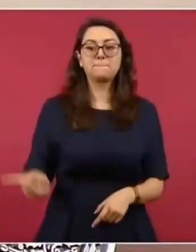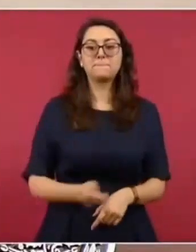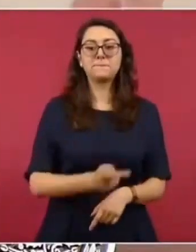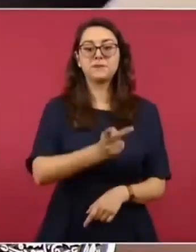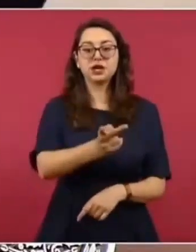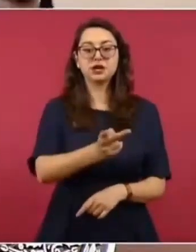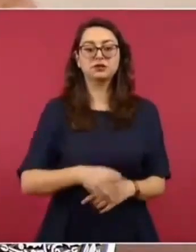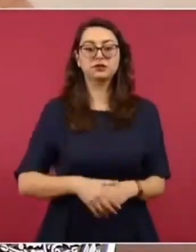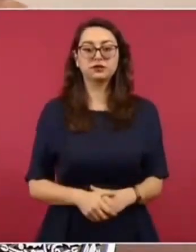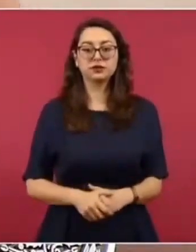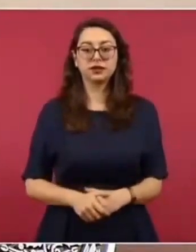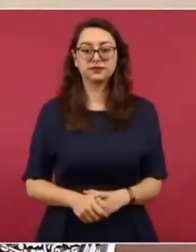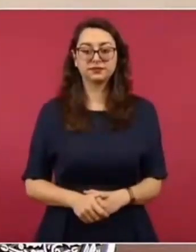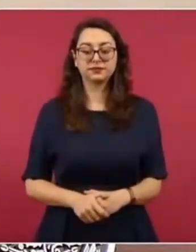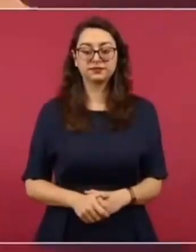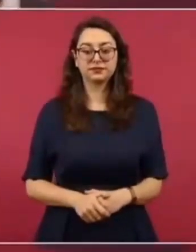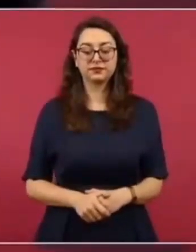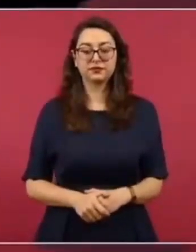No,